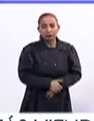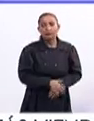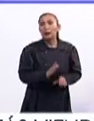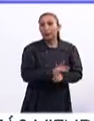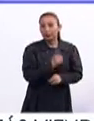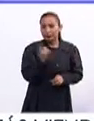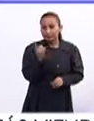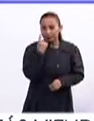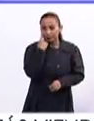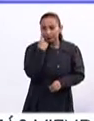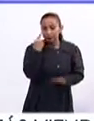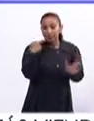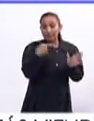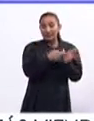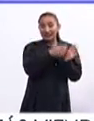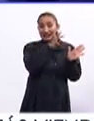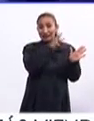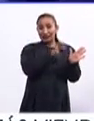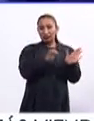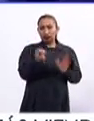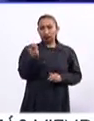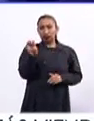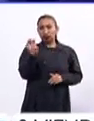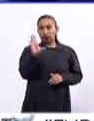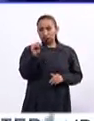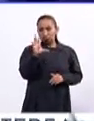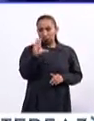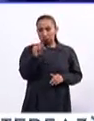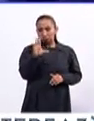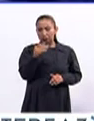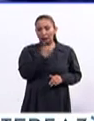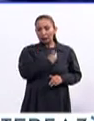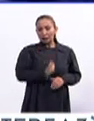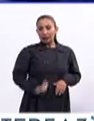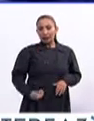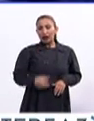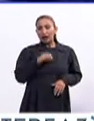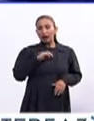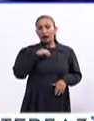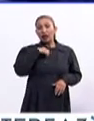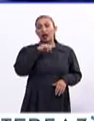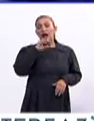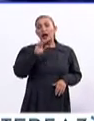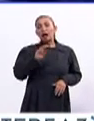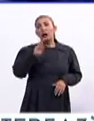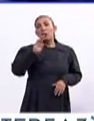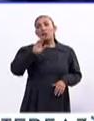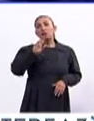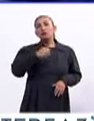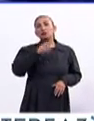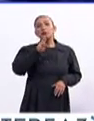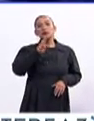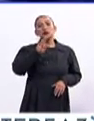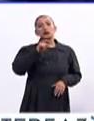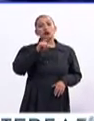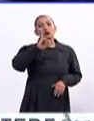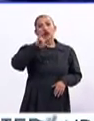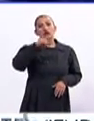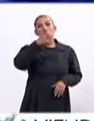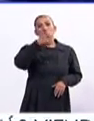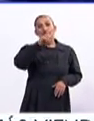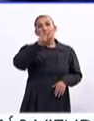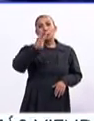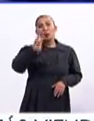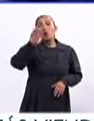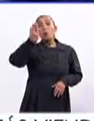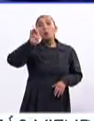¿Por qué? Desde 1990, el presidente George H.W. Bush, que falleció la semana pasada, lamentablemente,